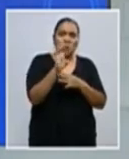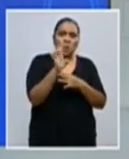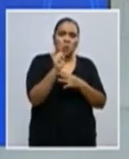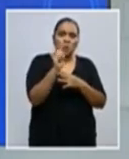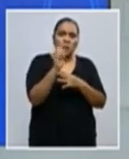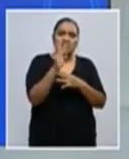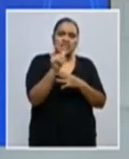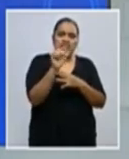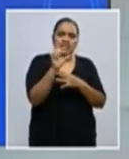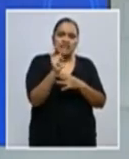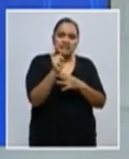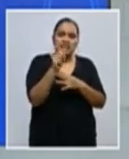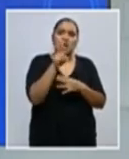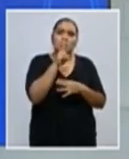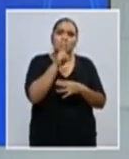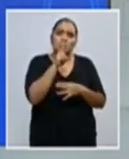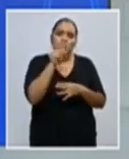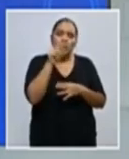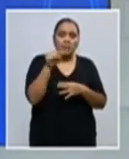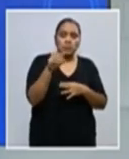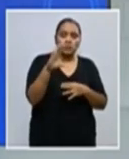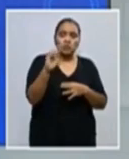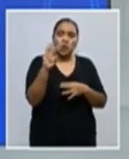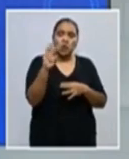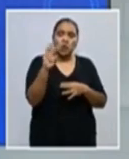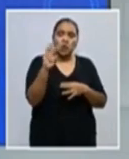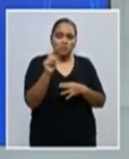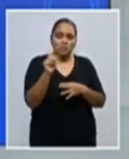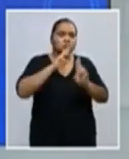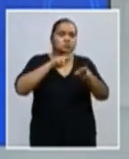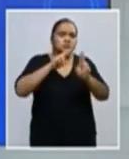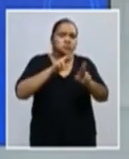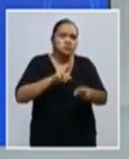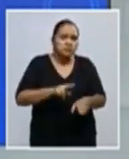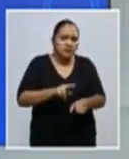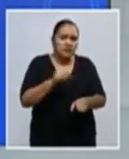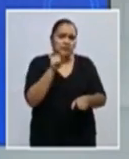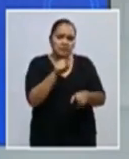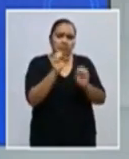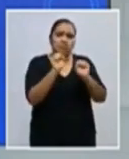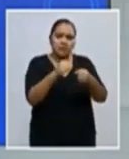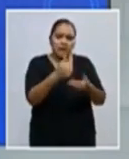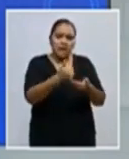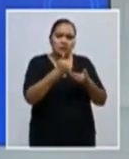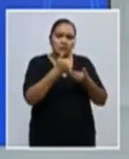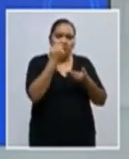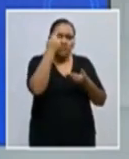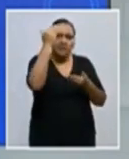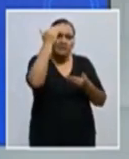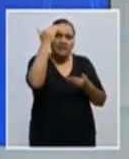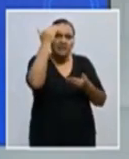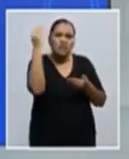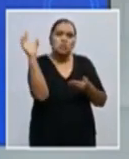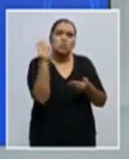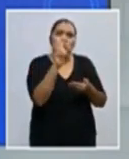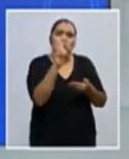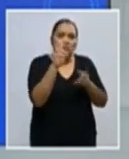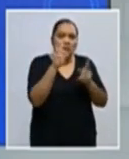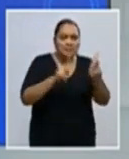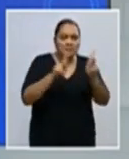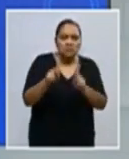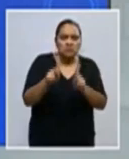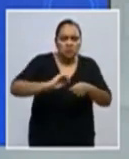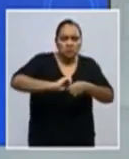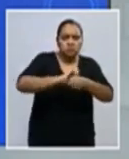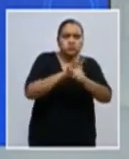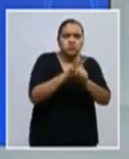puede llenarlas en encuestas honduras.com. Llenando encuestas honduras.com podemos saber en qué parte del país o de alguna comunidad